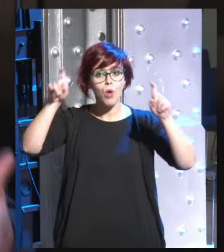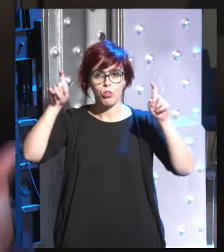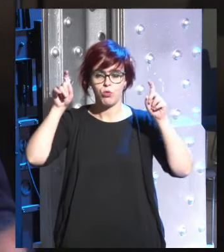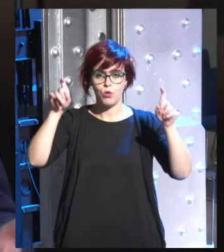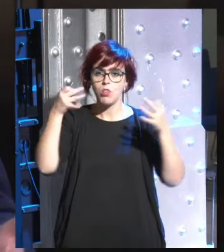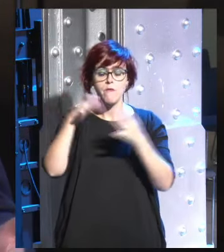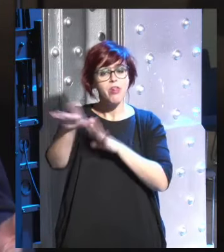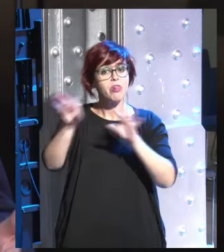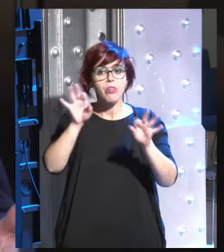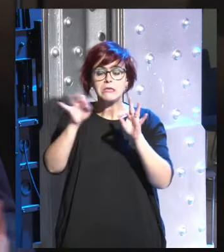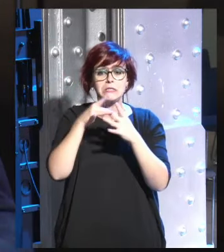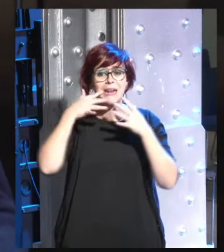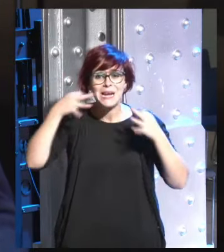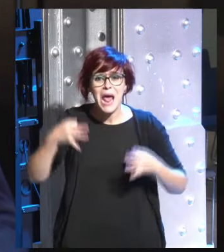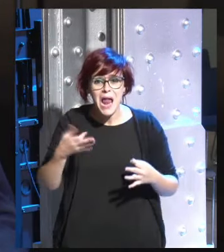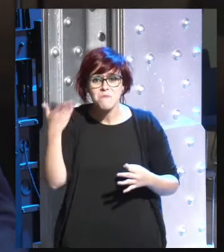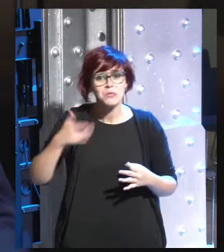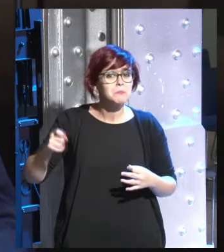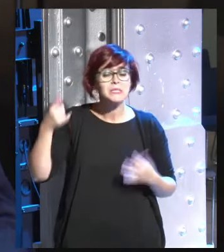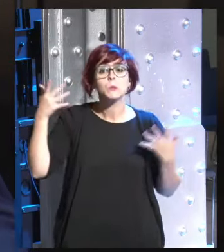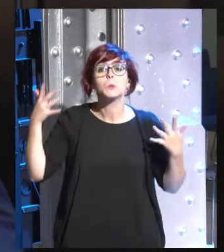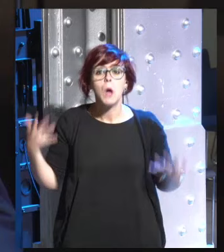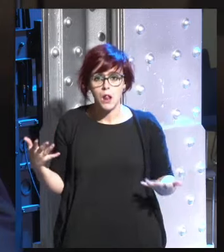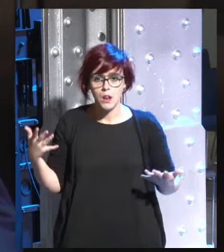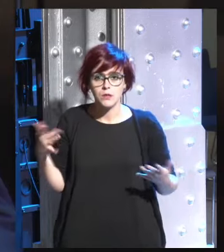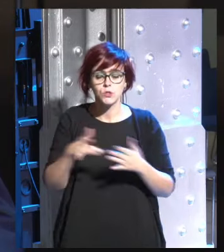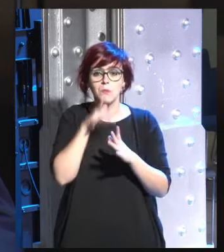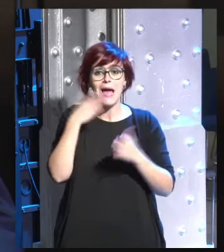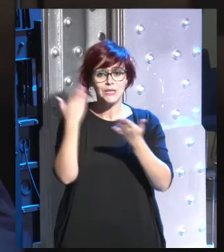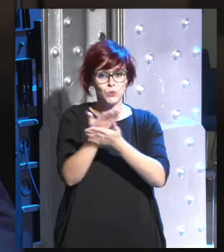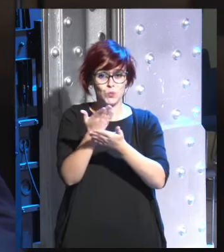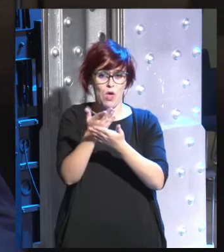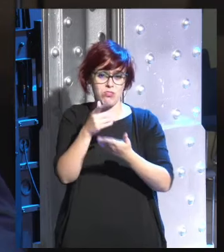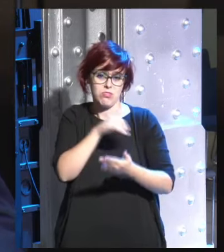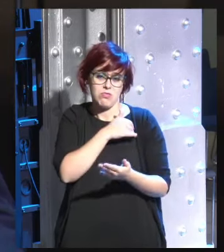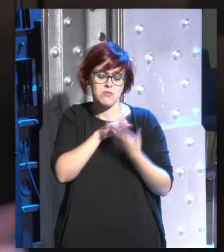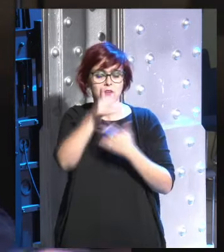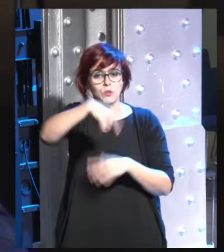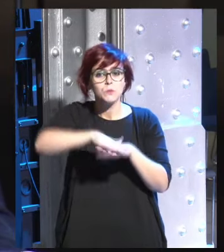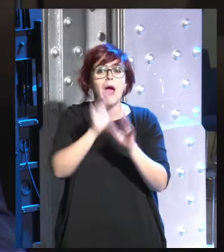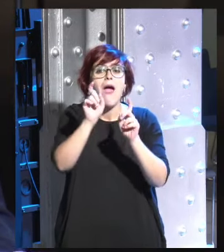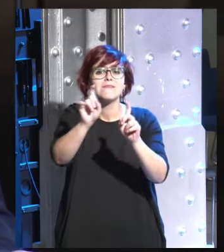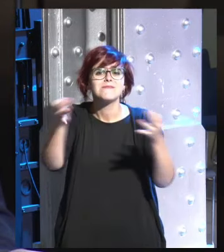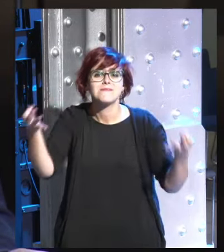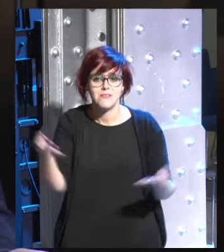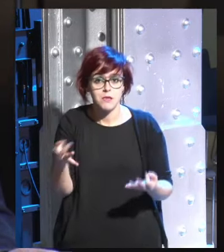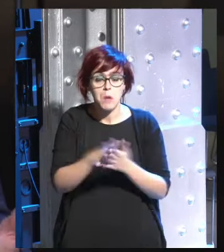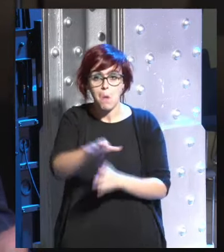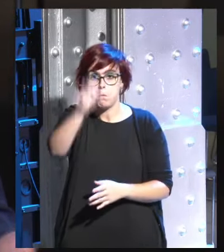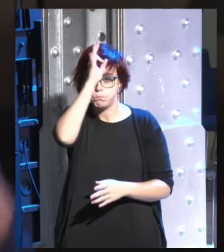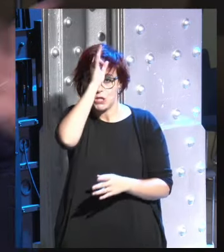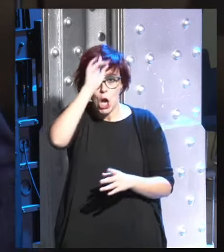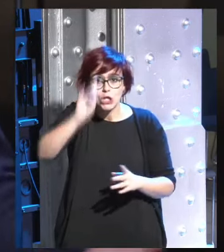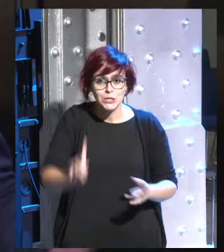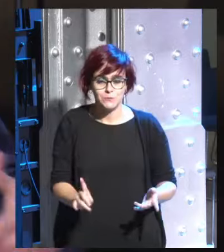tomar esas decisiones qué es realmente importante qué debemos enseñar a nuestros estudiantes ahora mismo el problema es que no lo sabemos